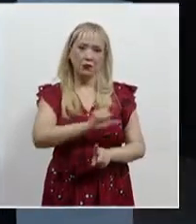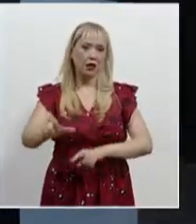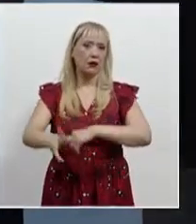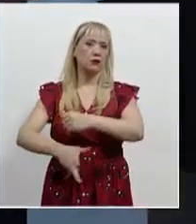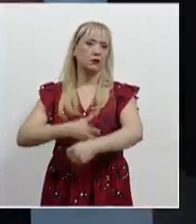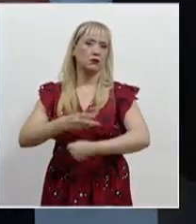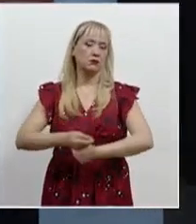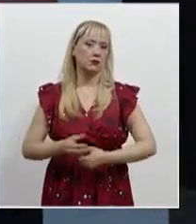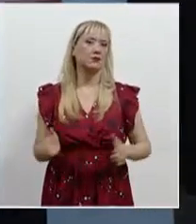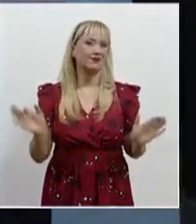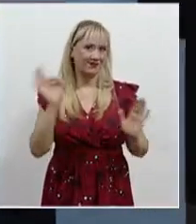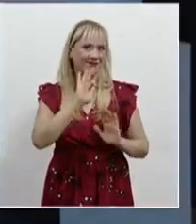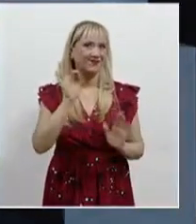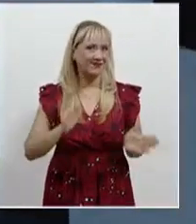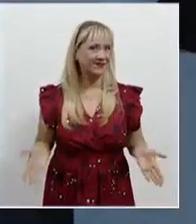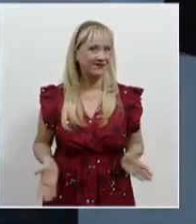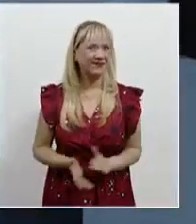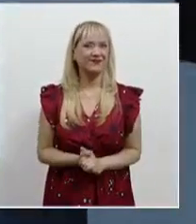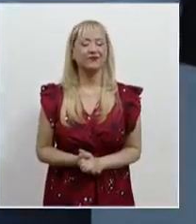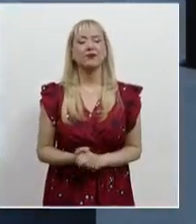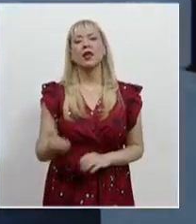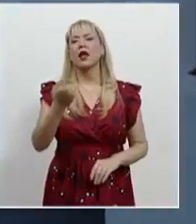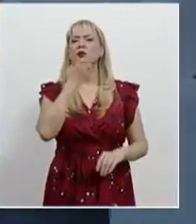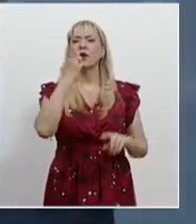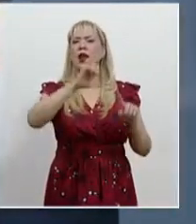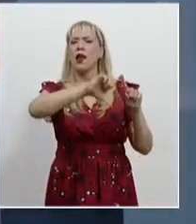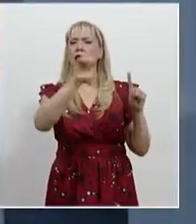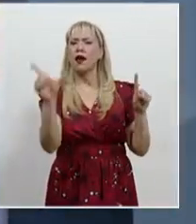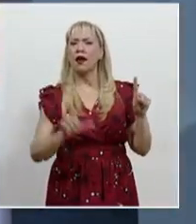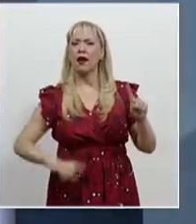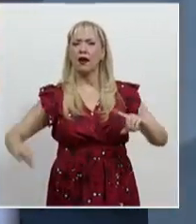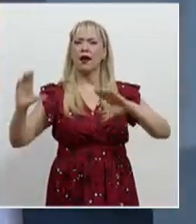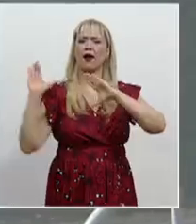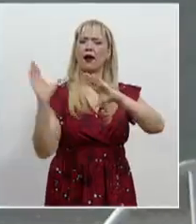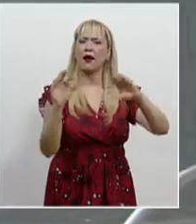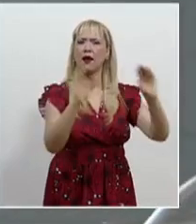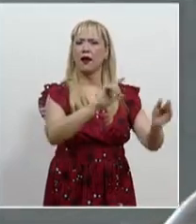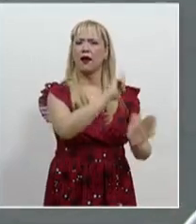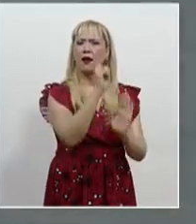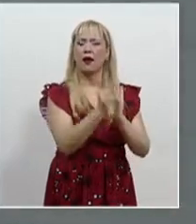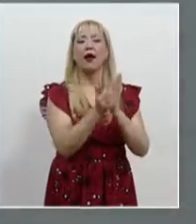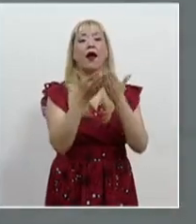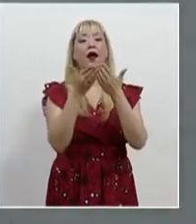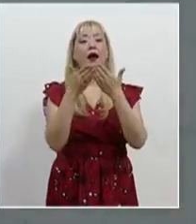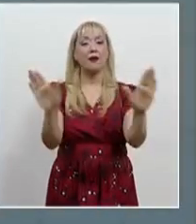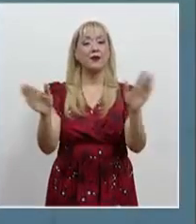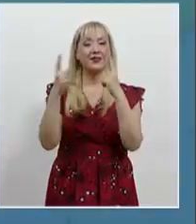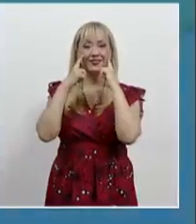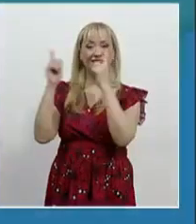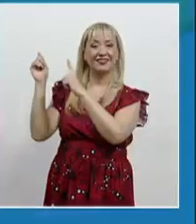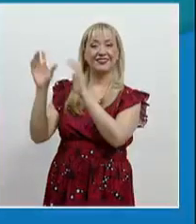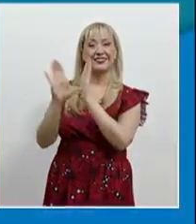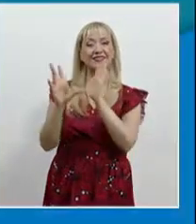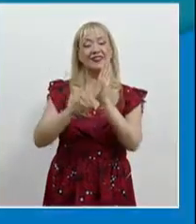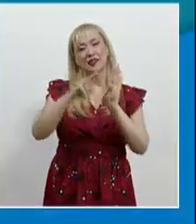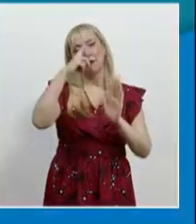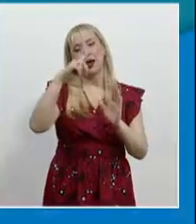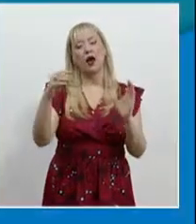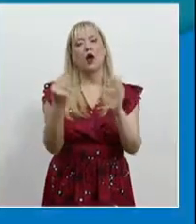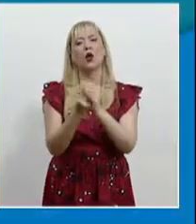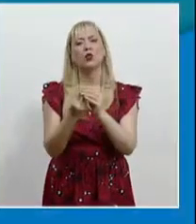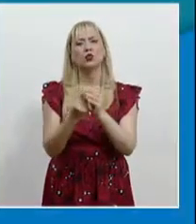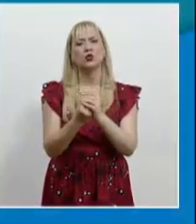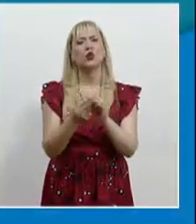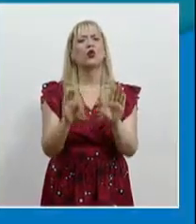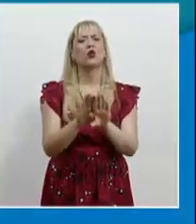La Escuela Federal de Formación Judicial del Consejo de la Judicatura Federal abrió la convocatoria para participar en el curso Estado